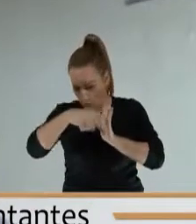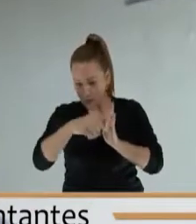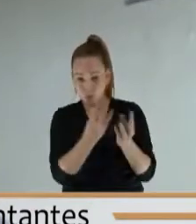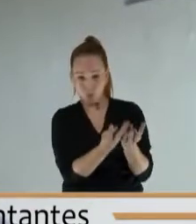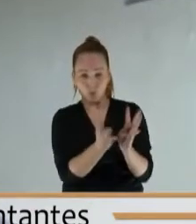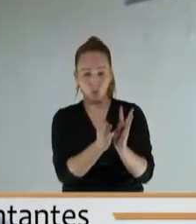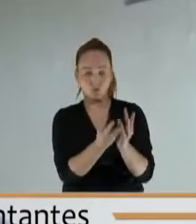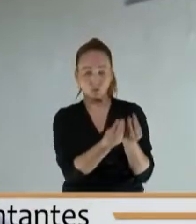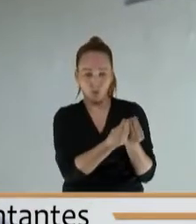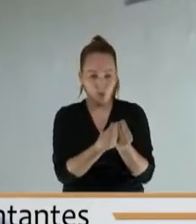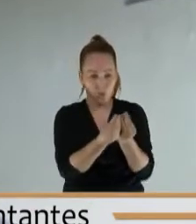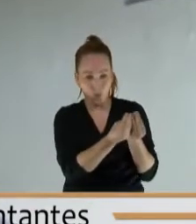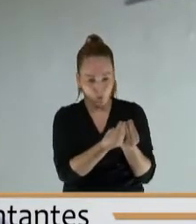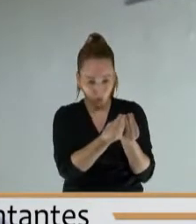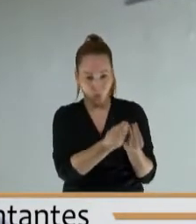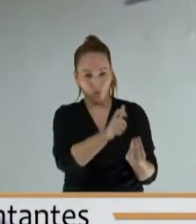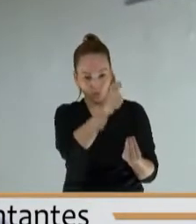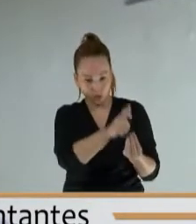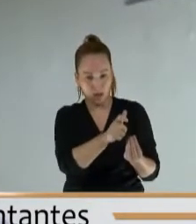por parte del Estado